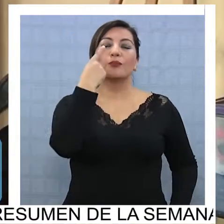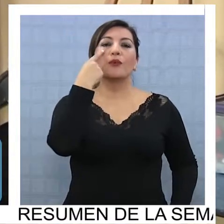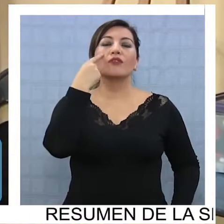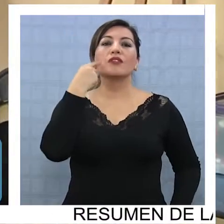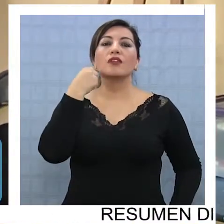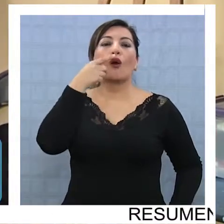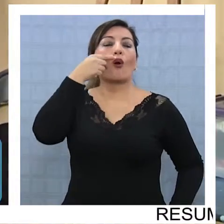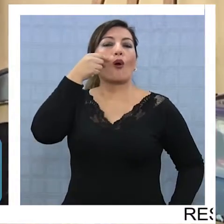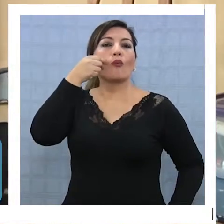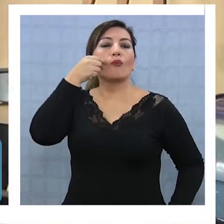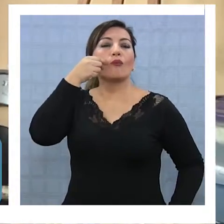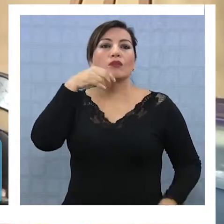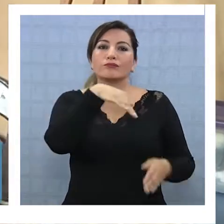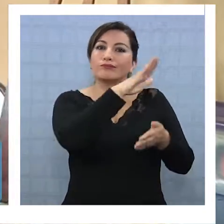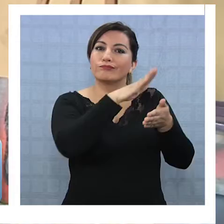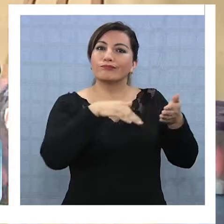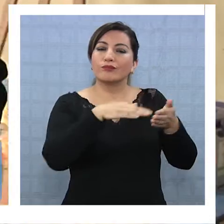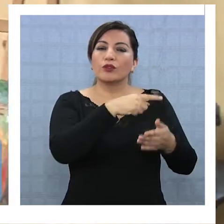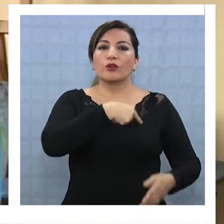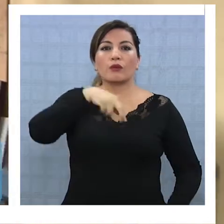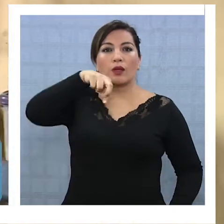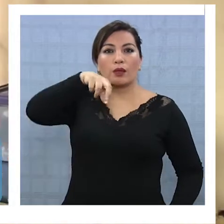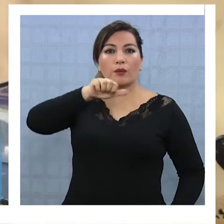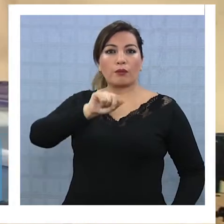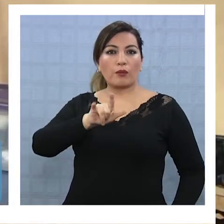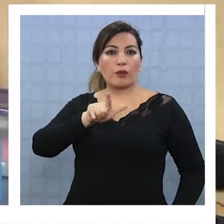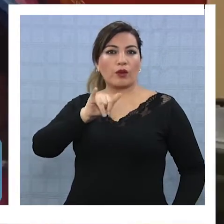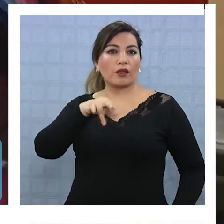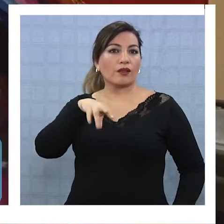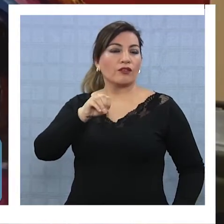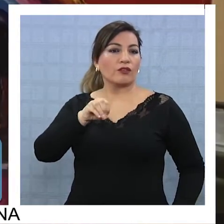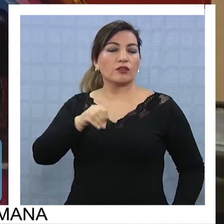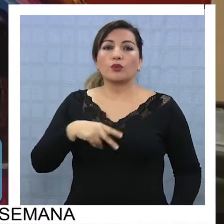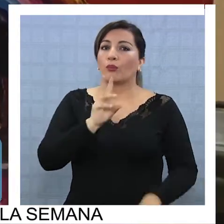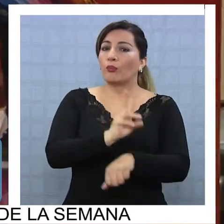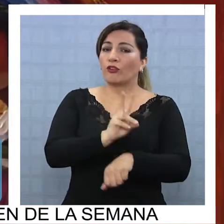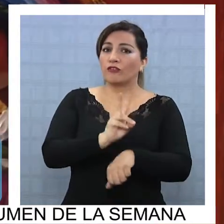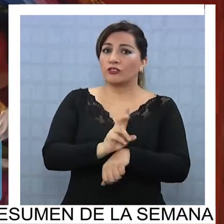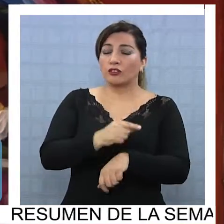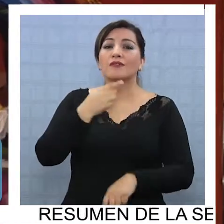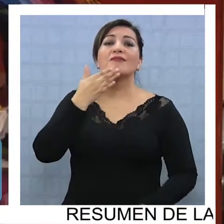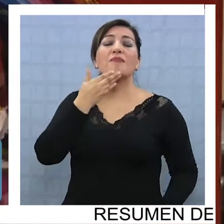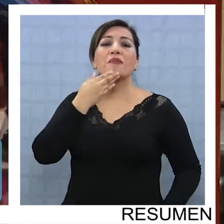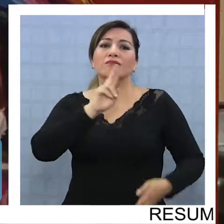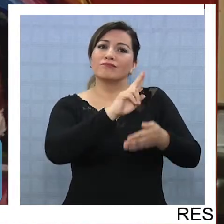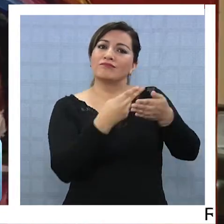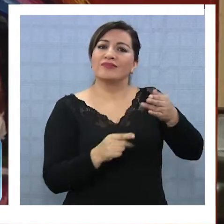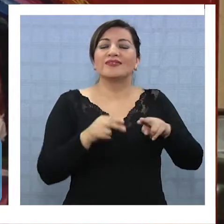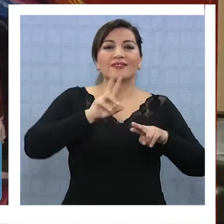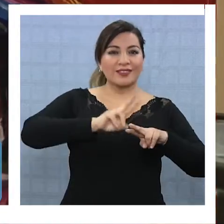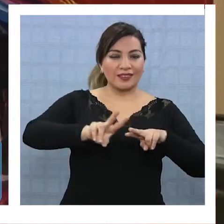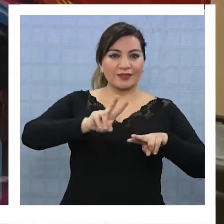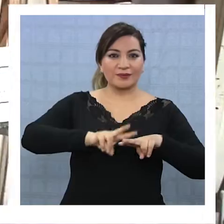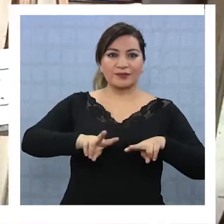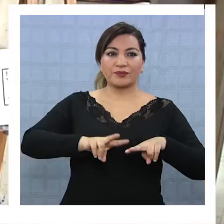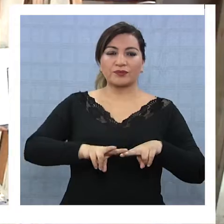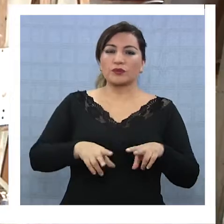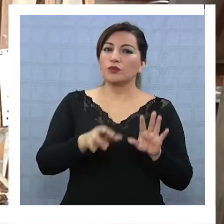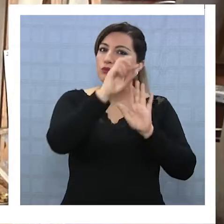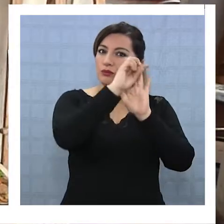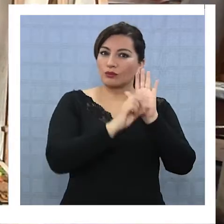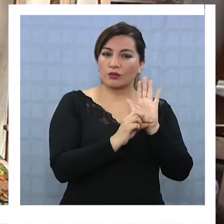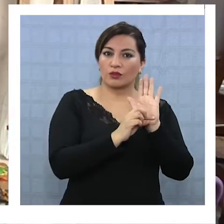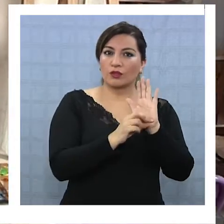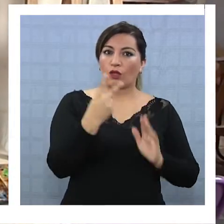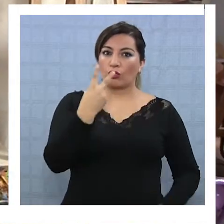días el pintor iquiqueño Paulino Astudillo. La visita del profesor y artista local fue gestionada gracias a un